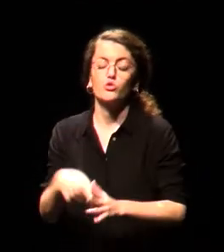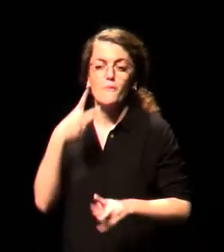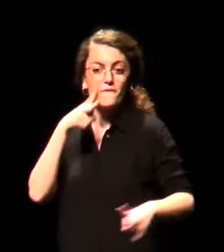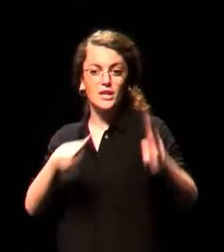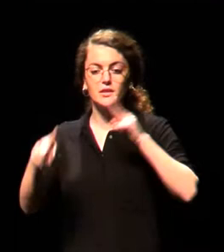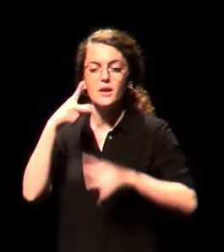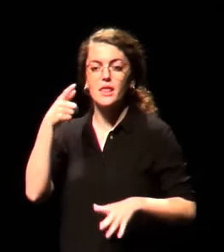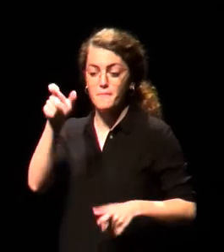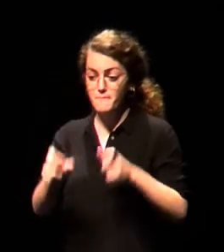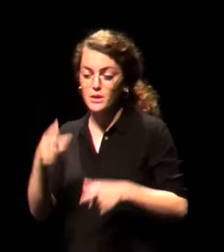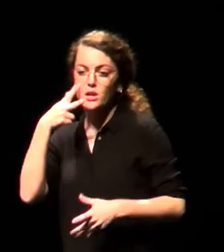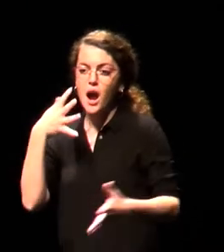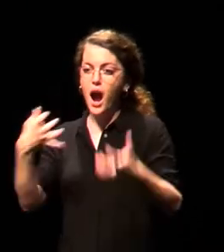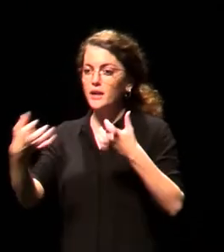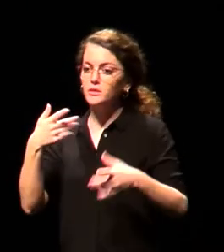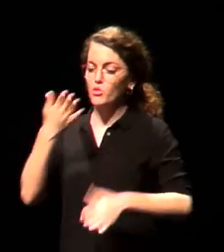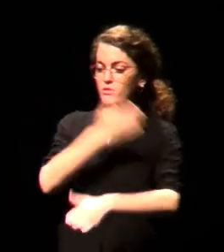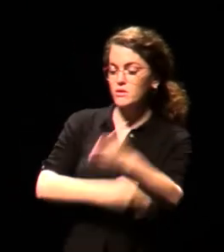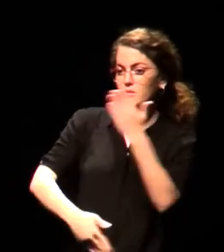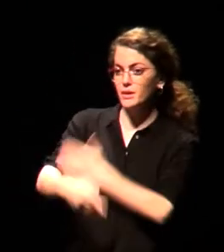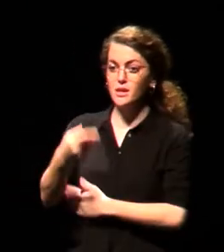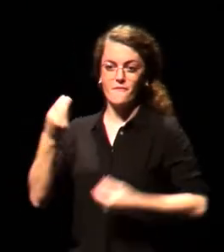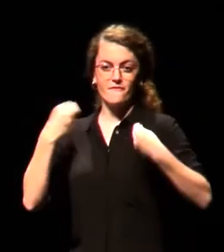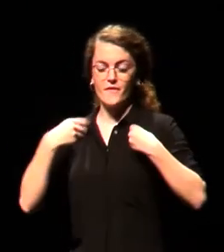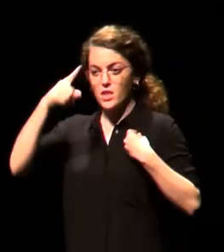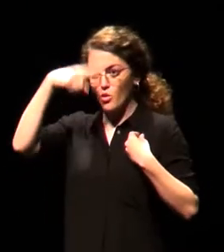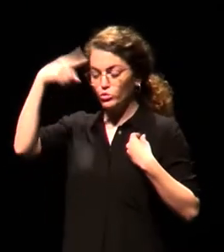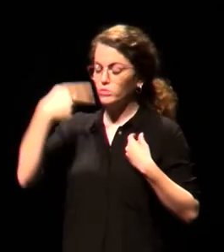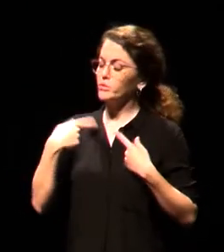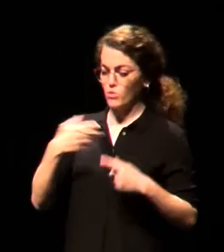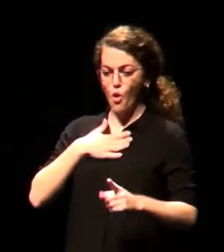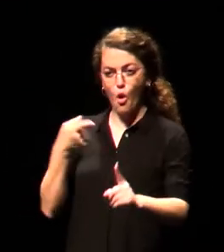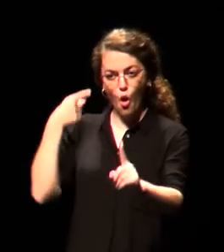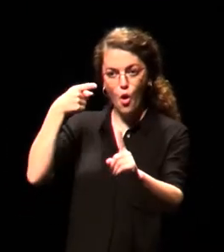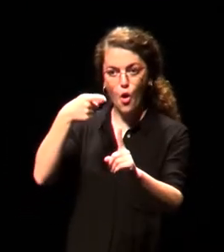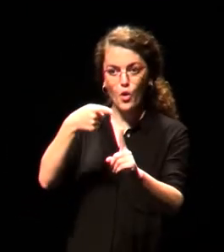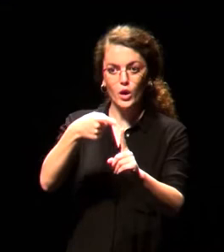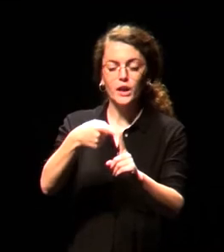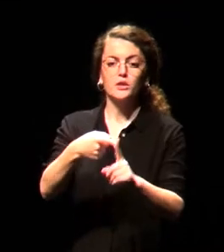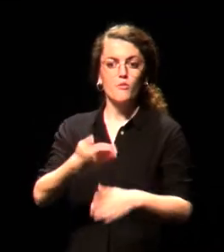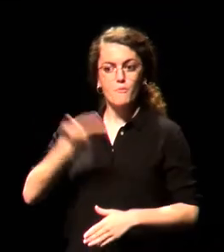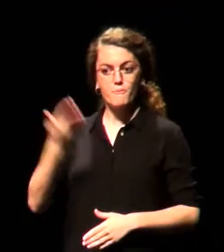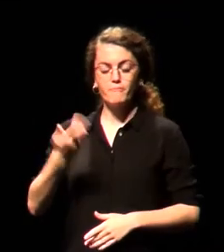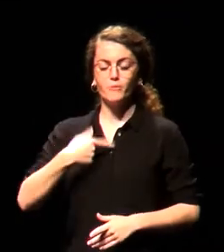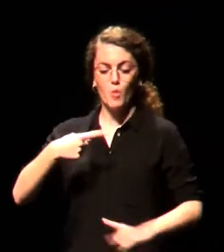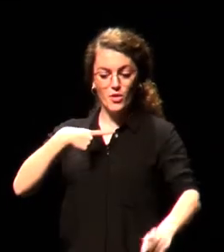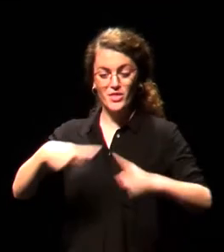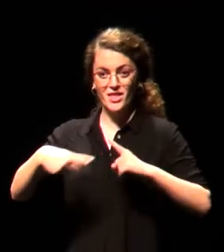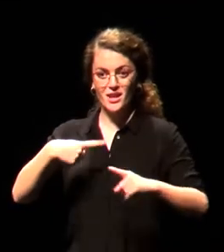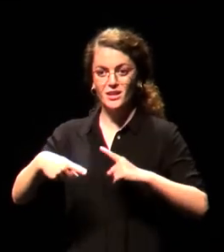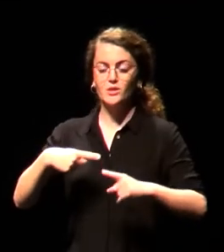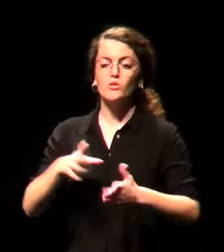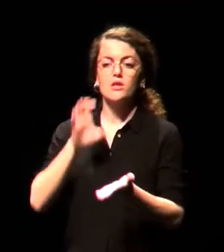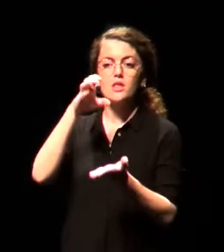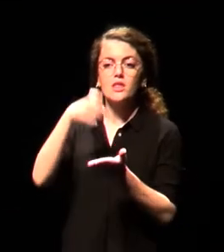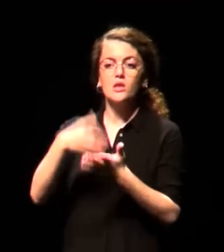en la vida cultural ha sido uno de mis objetivos prioritarios como director del Centro Dramático Nacional a través de, entre